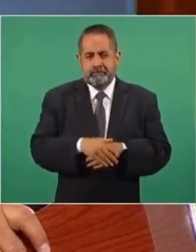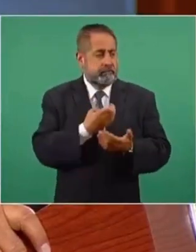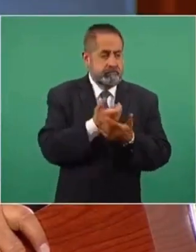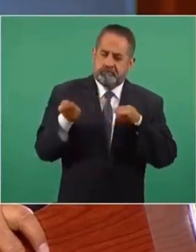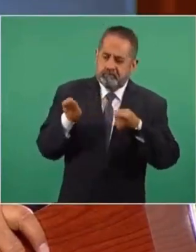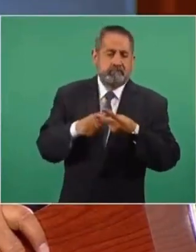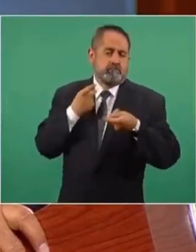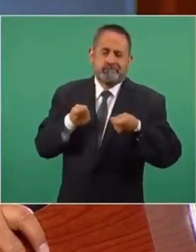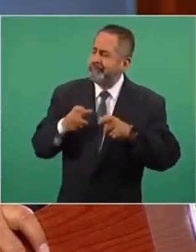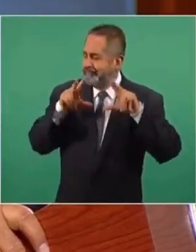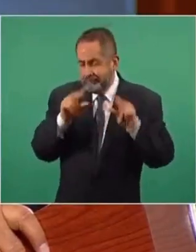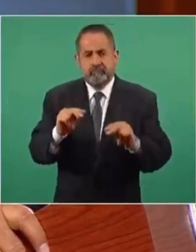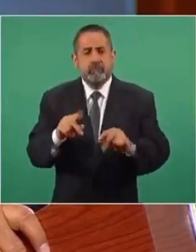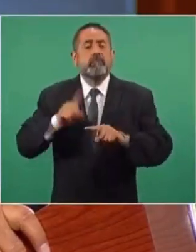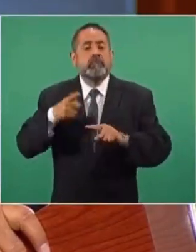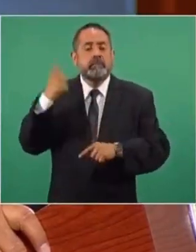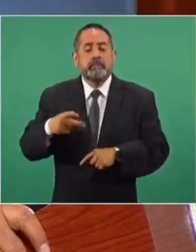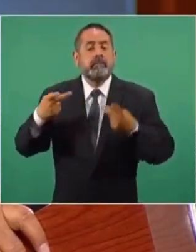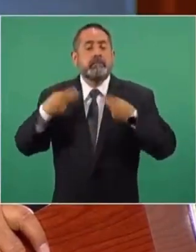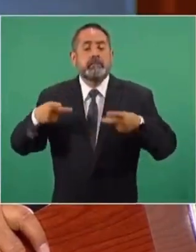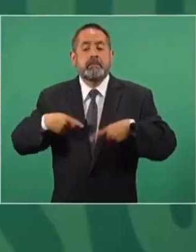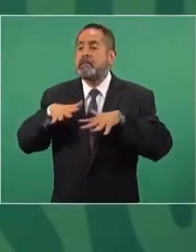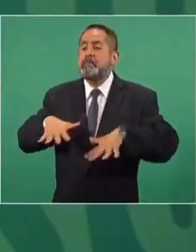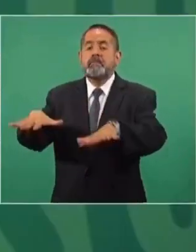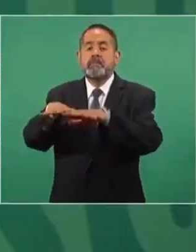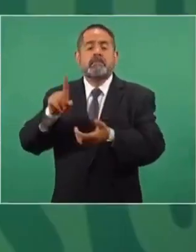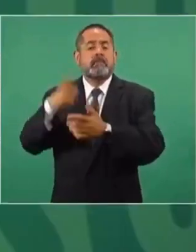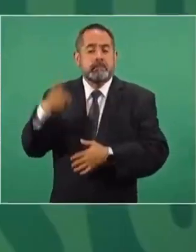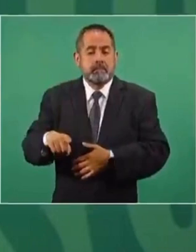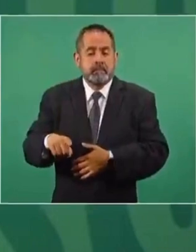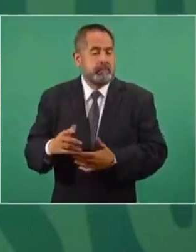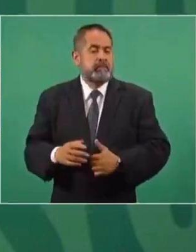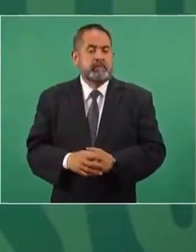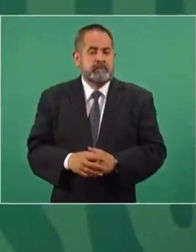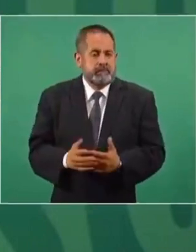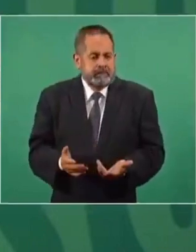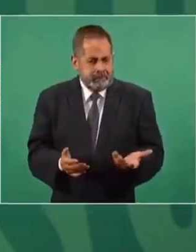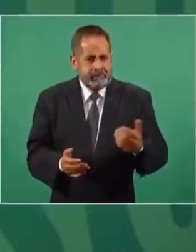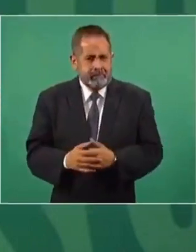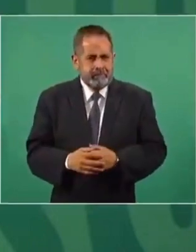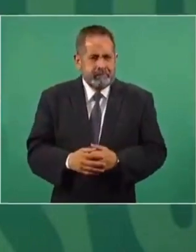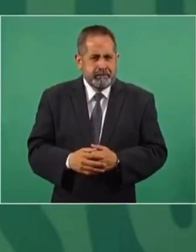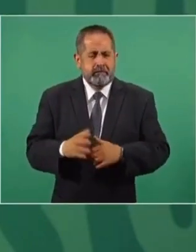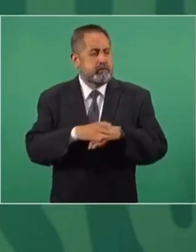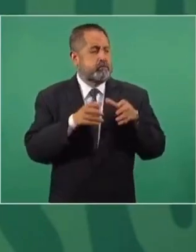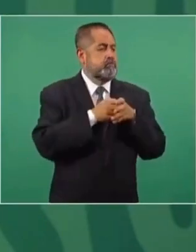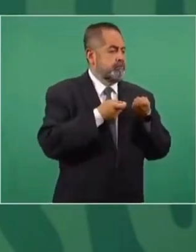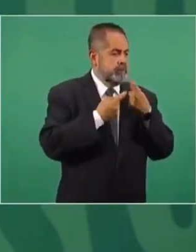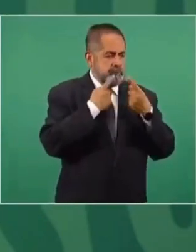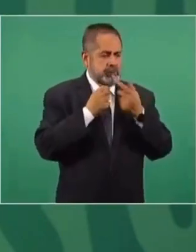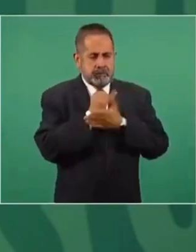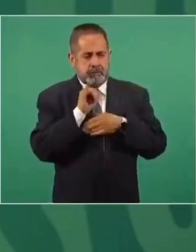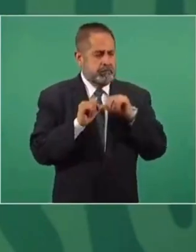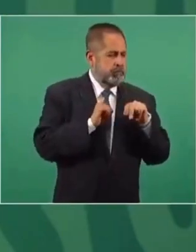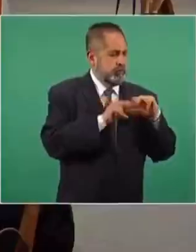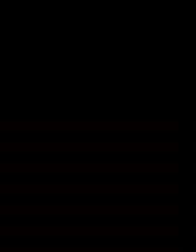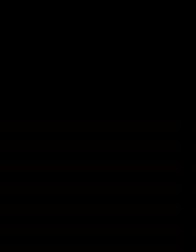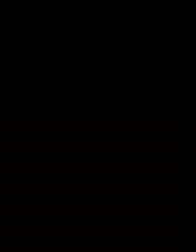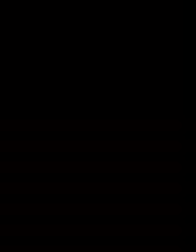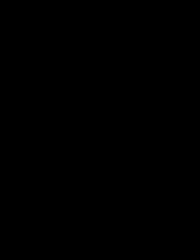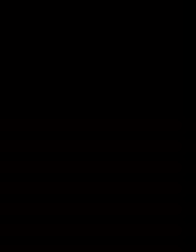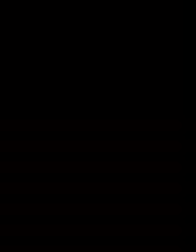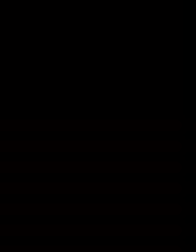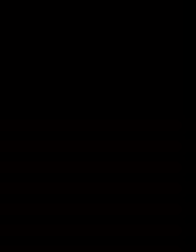económico, no es el poder político, son los ciudadanos. ¿Por qué? Tienen que ser las cúpulas y no el pueblo.